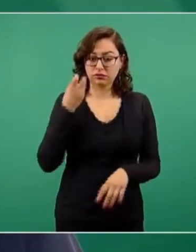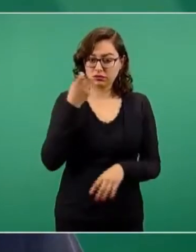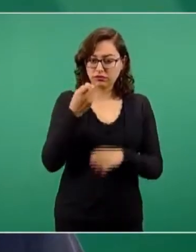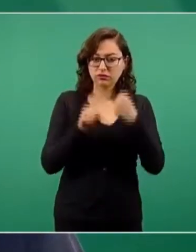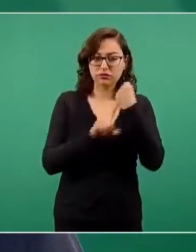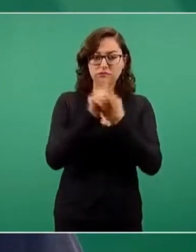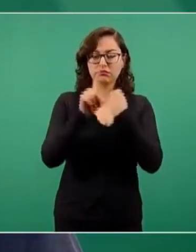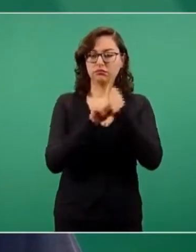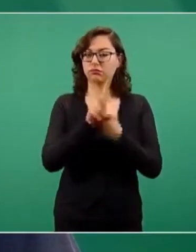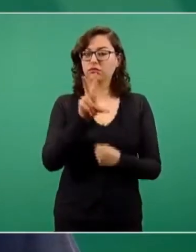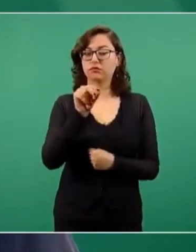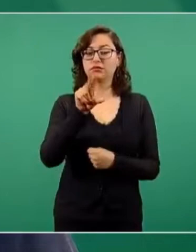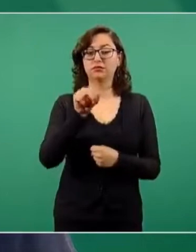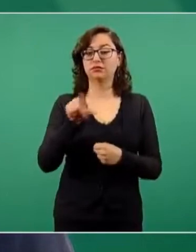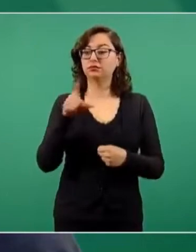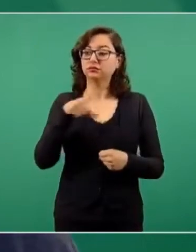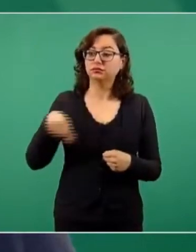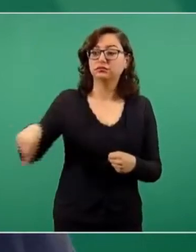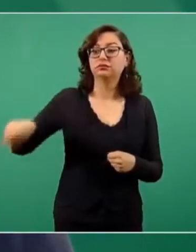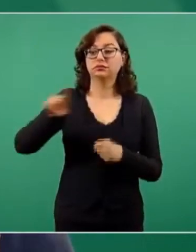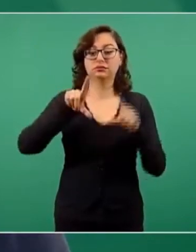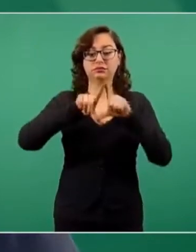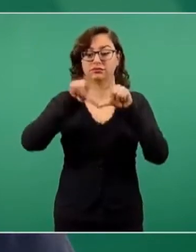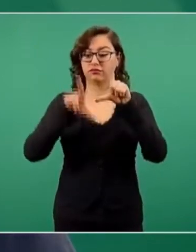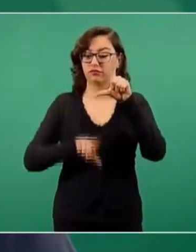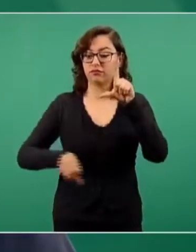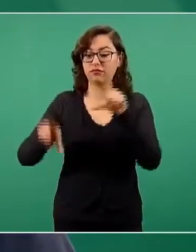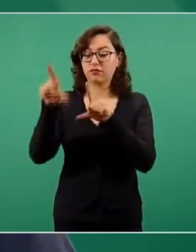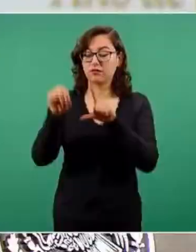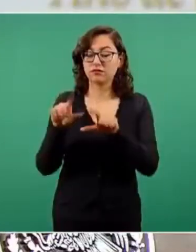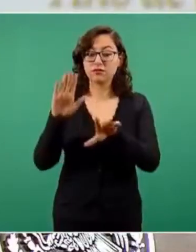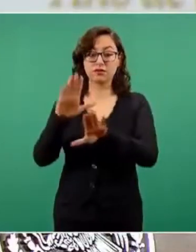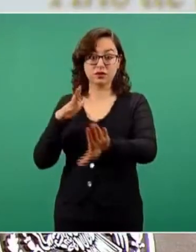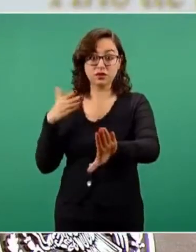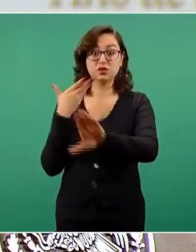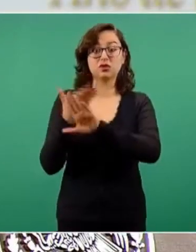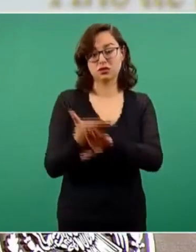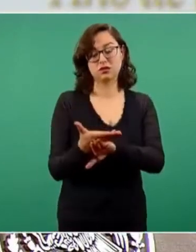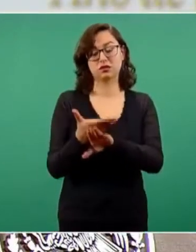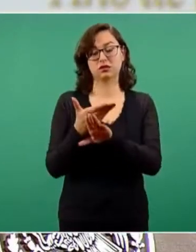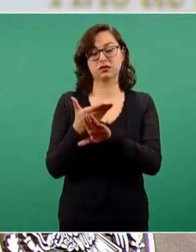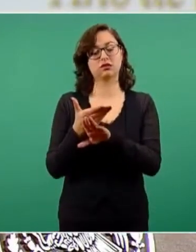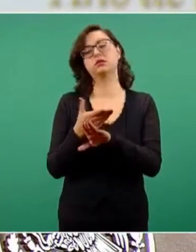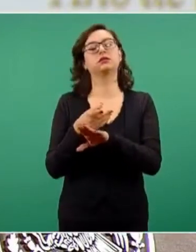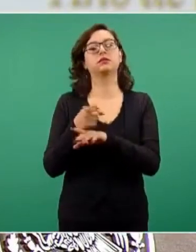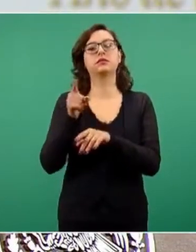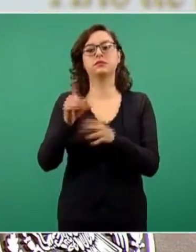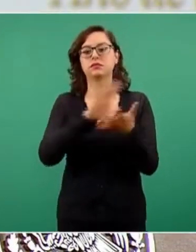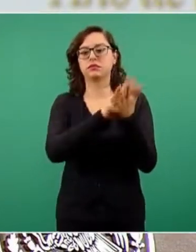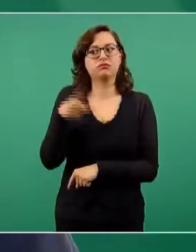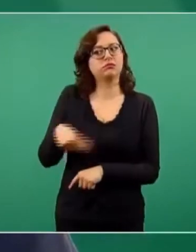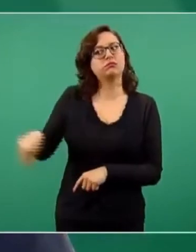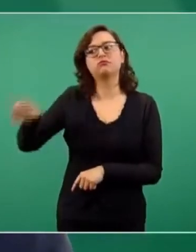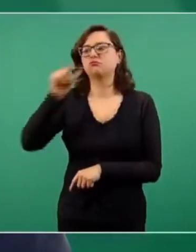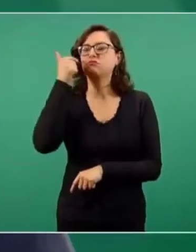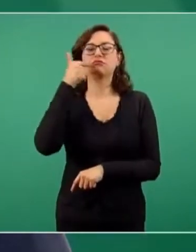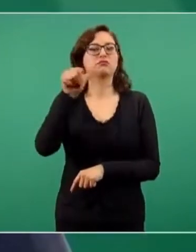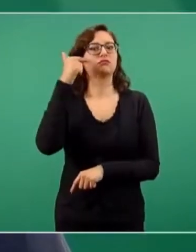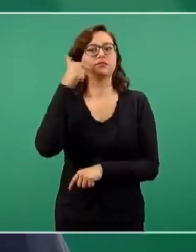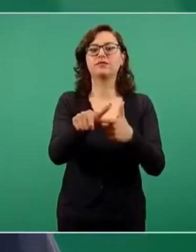transformación. Quieren mantener el régimen corrupto,